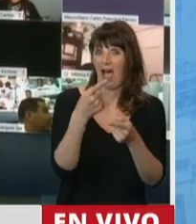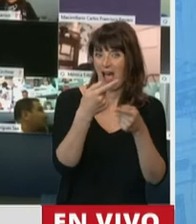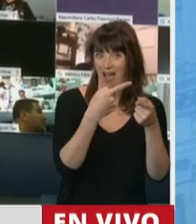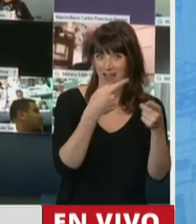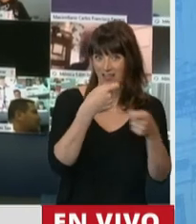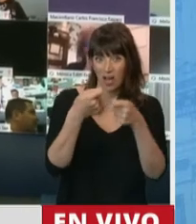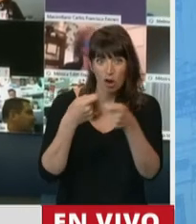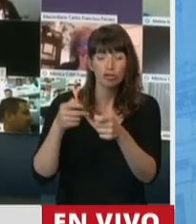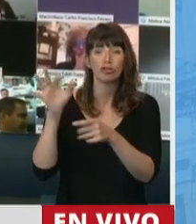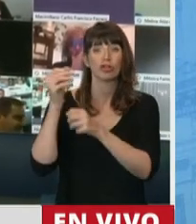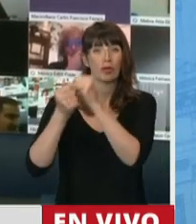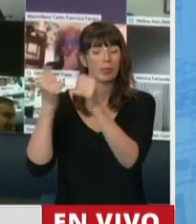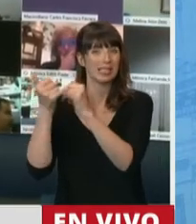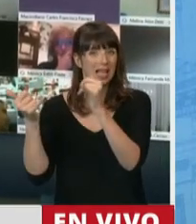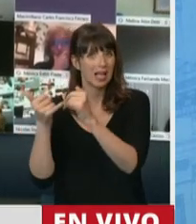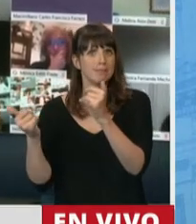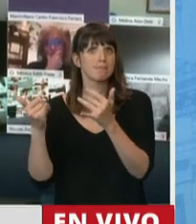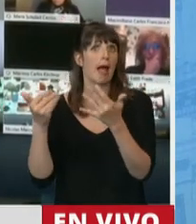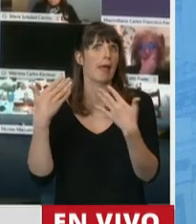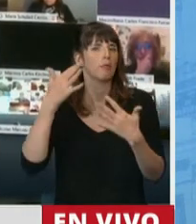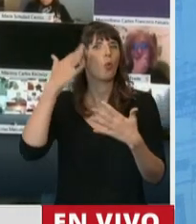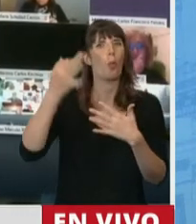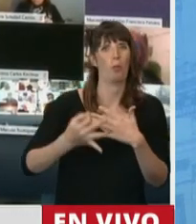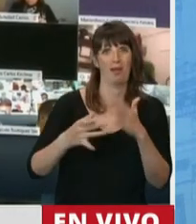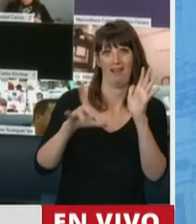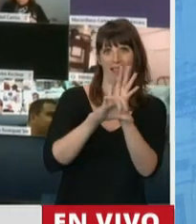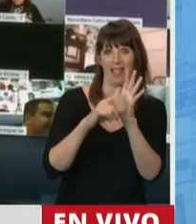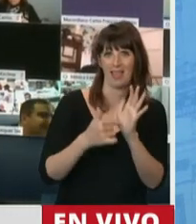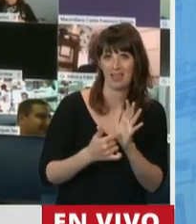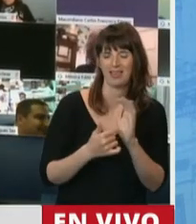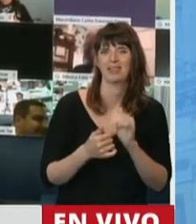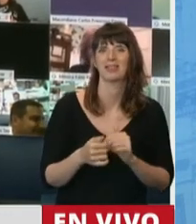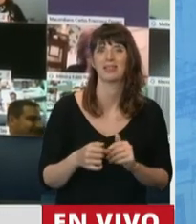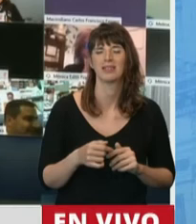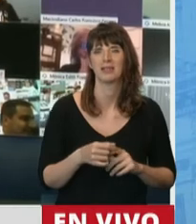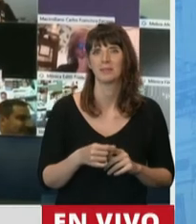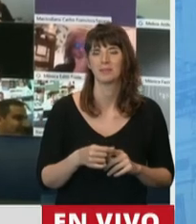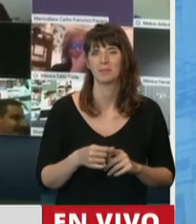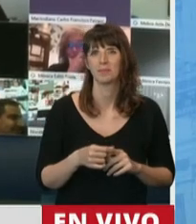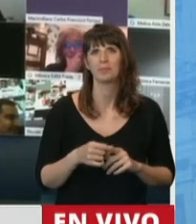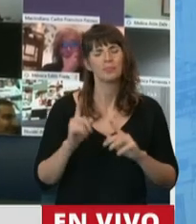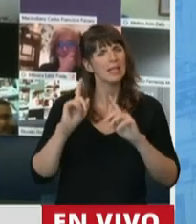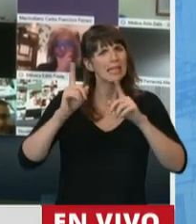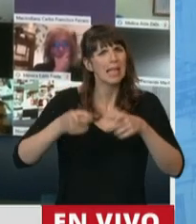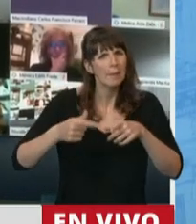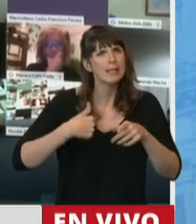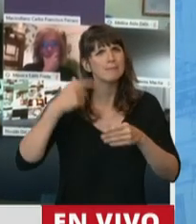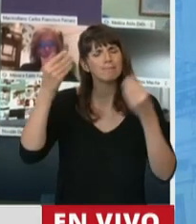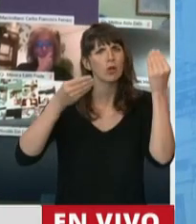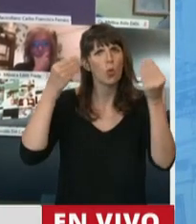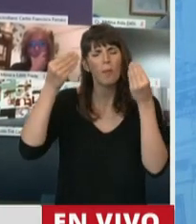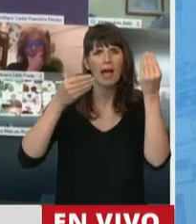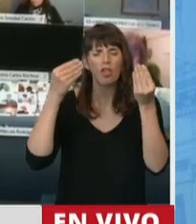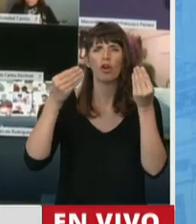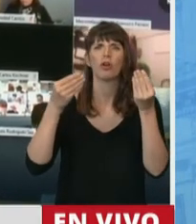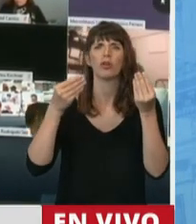esas pymes puedan también cumplir con la normativa y lo veo en esa línea y también veo con mucha preocupación el trabajo